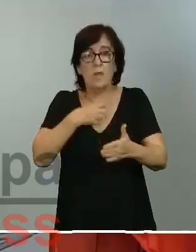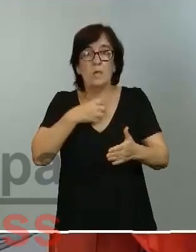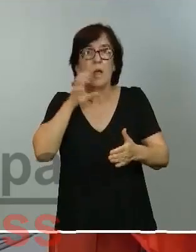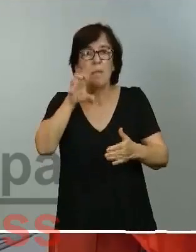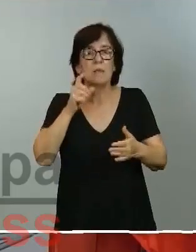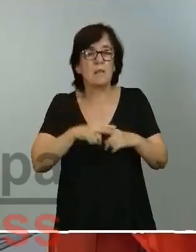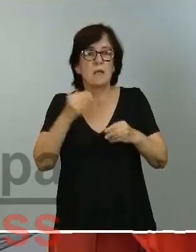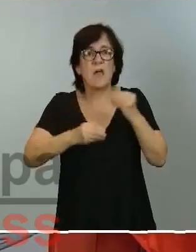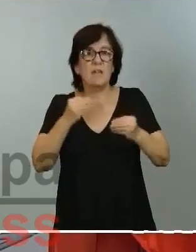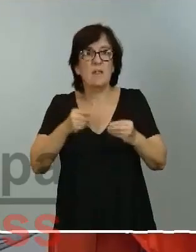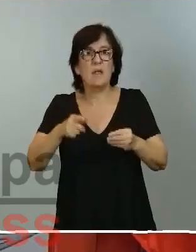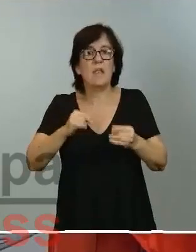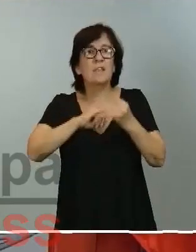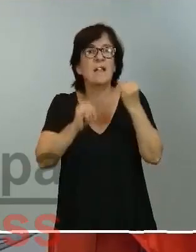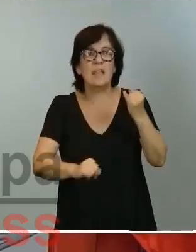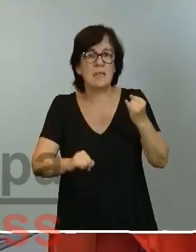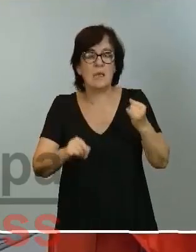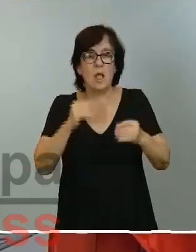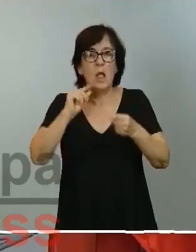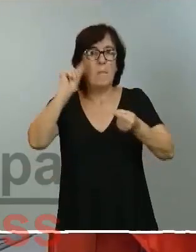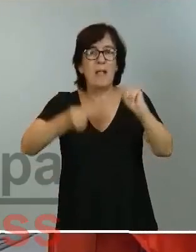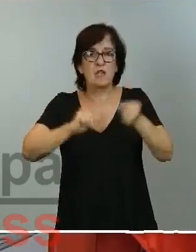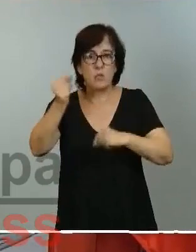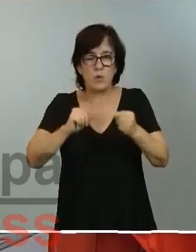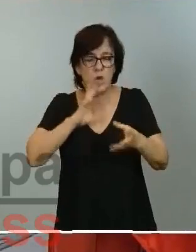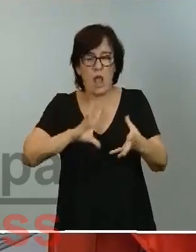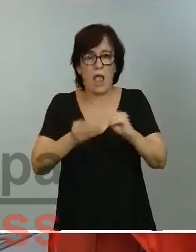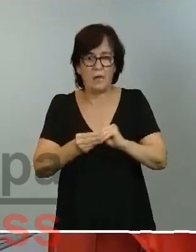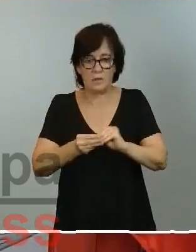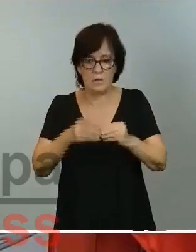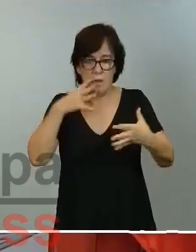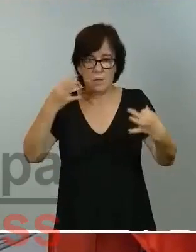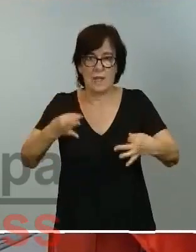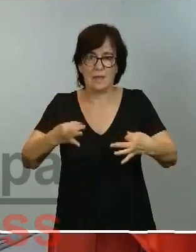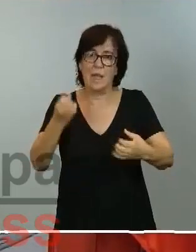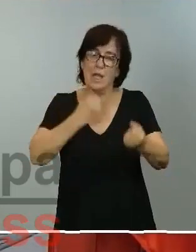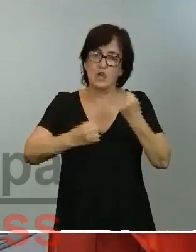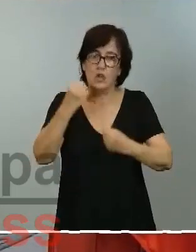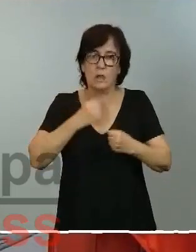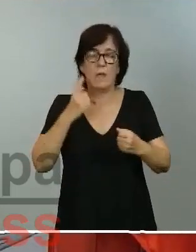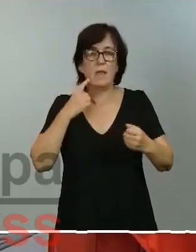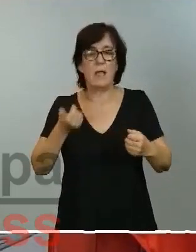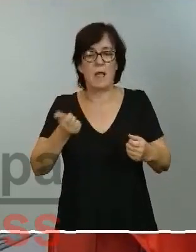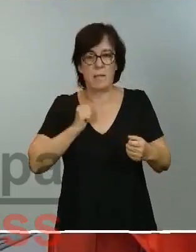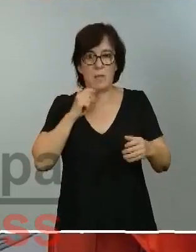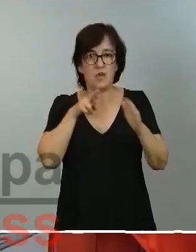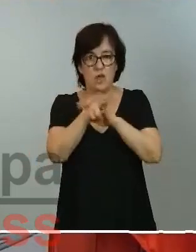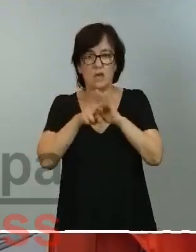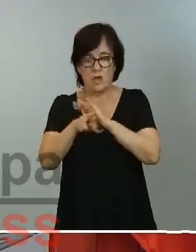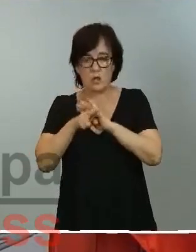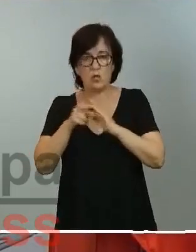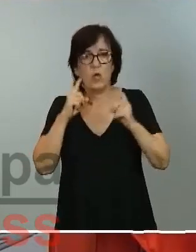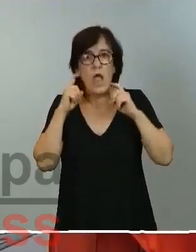afrontar esta crisis sin unos presupuestos que se adapten a esta realidad económica, que aprovechen los recursos que con tanto esfuerzo